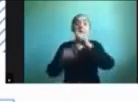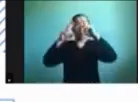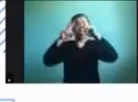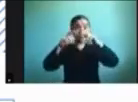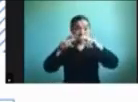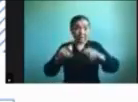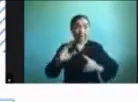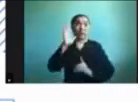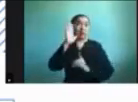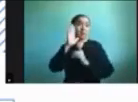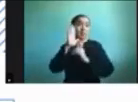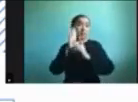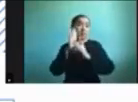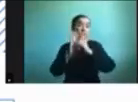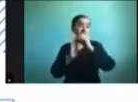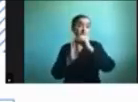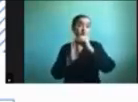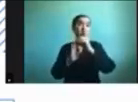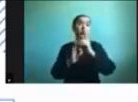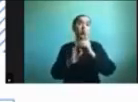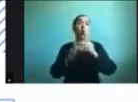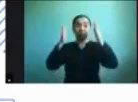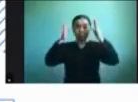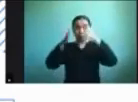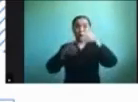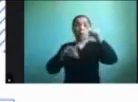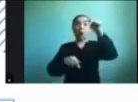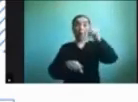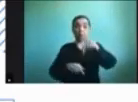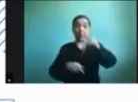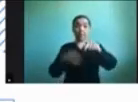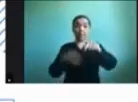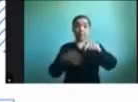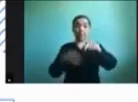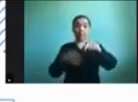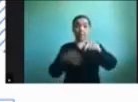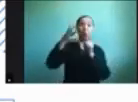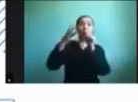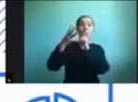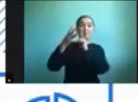que es la que nos vamos a enfocar hoy día en este webinar.